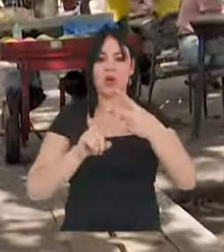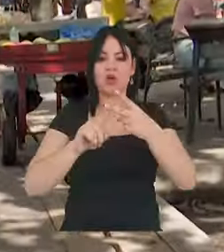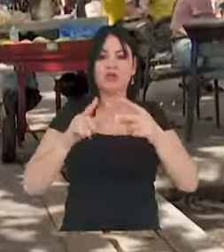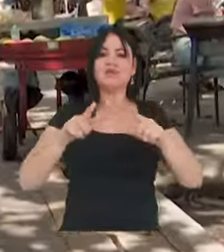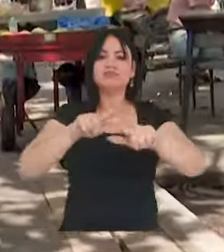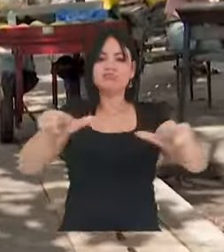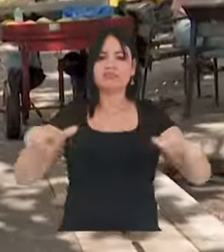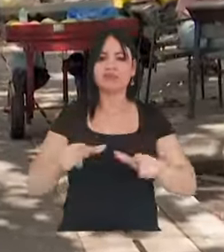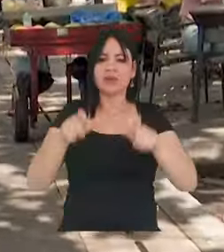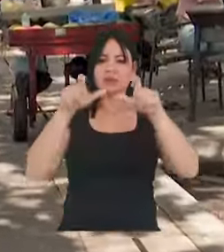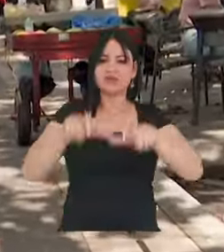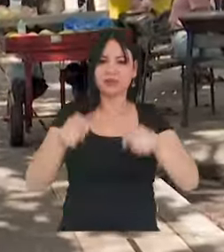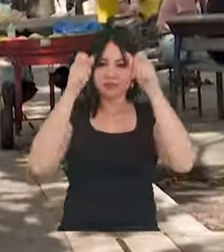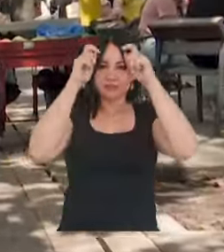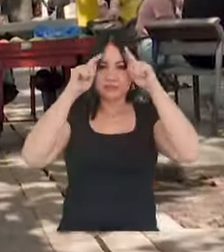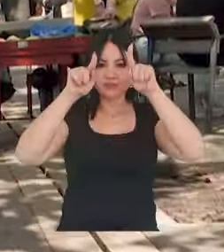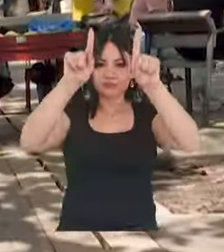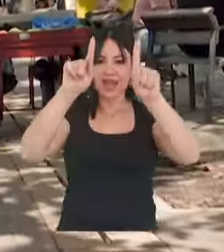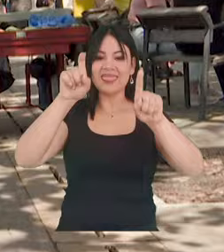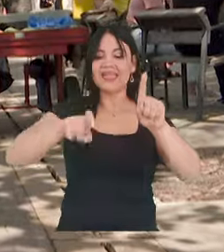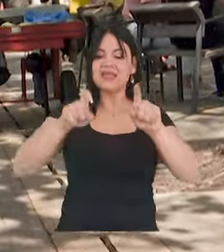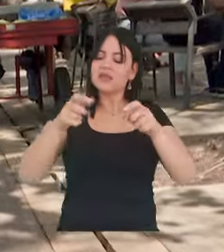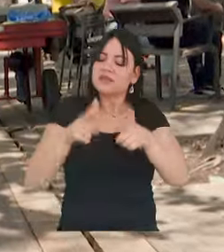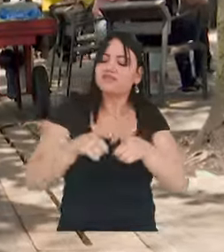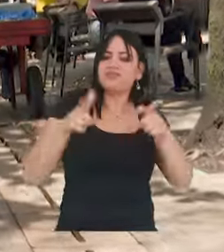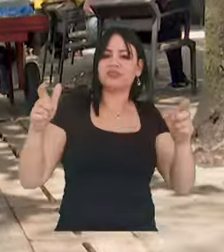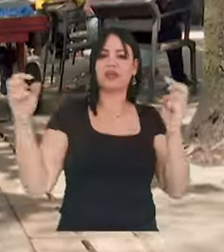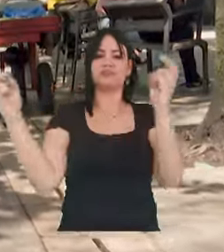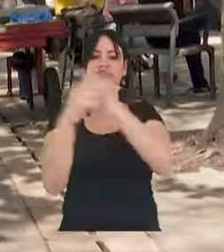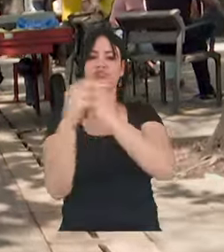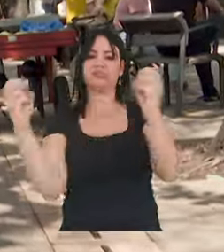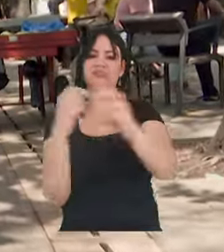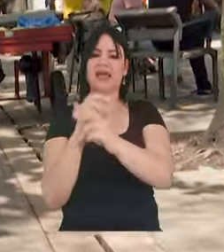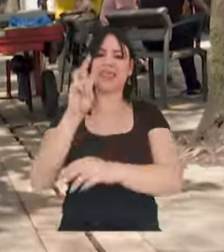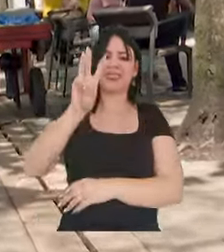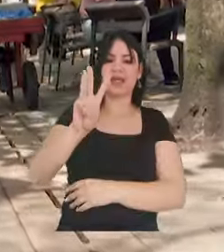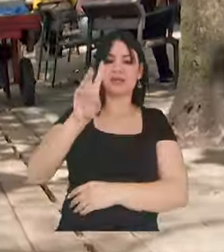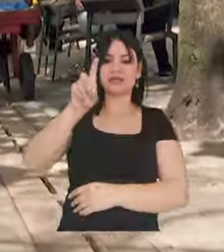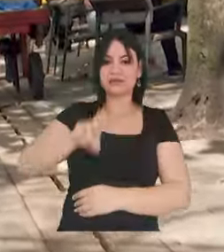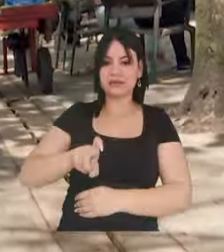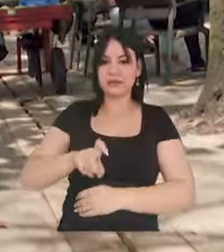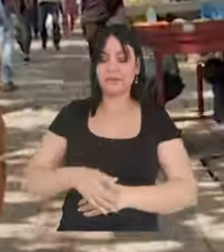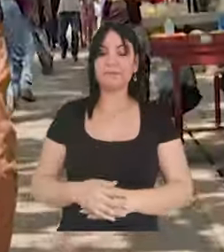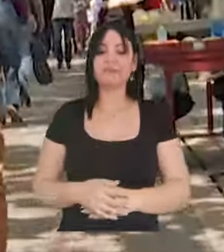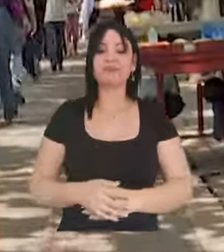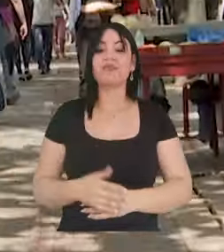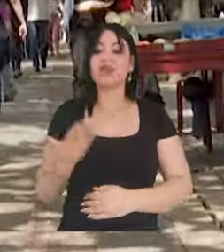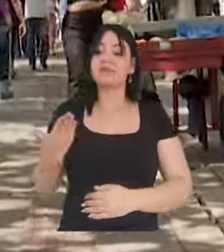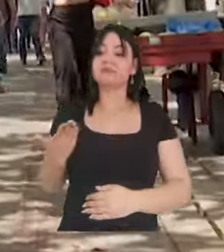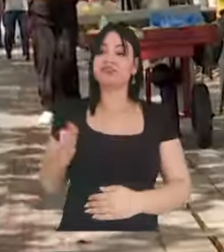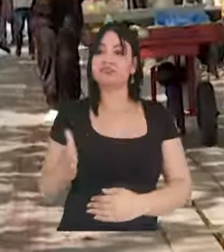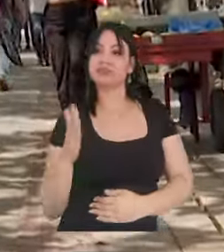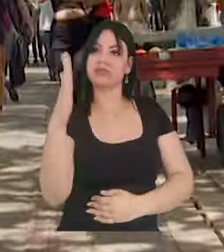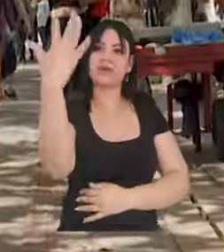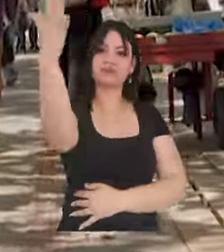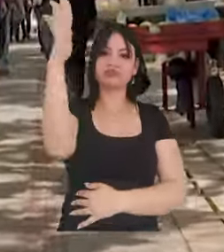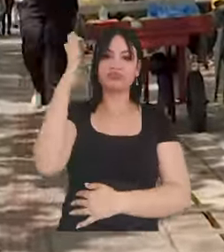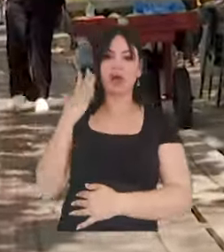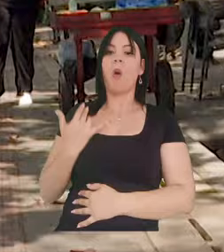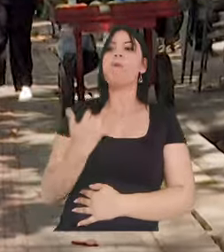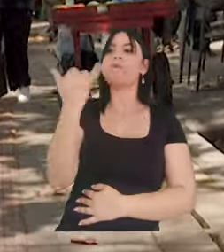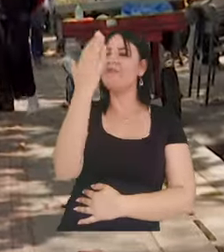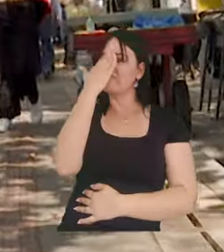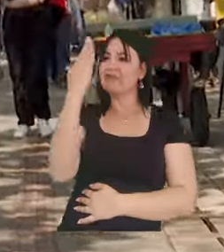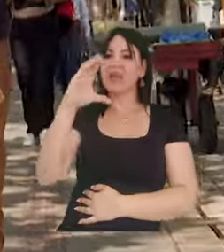a la altura la Macarena poder ampliar la autopista porque siempre hay un embudo, pasa de tres carriles a dos carriles y en Las Palmas a la altura